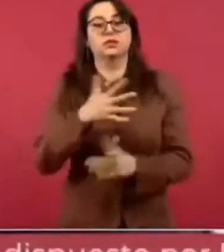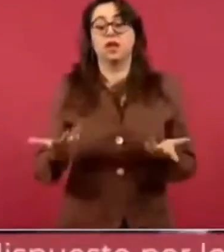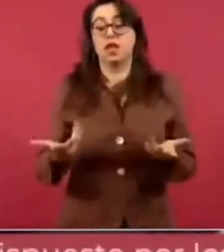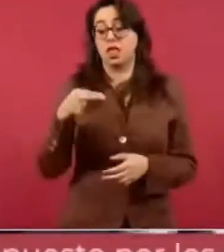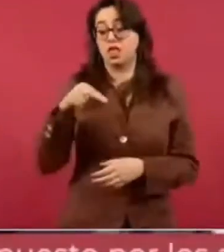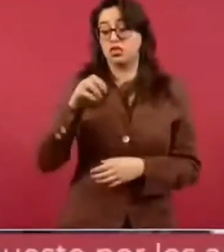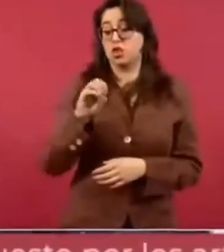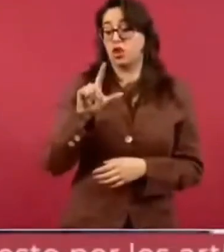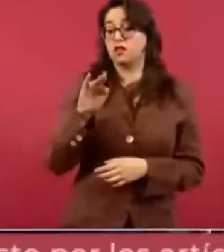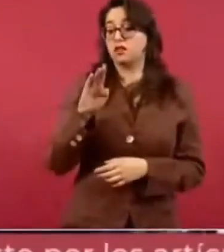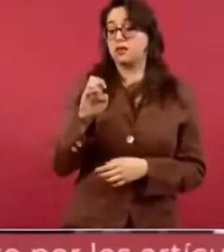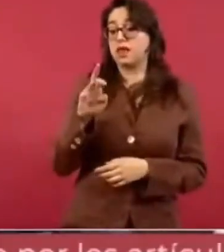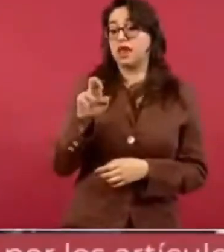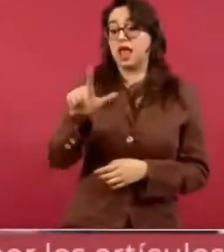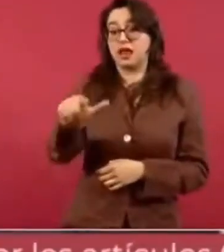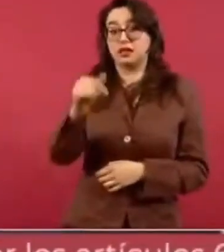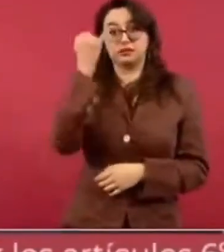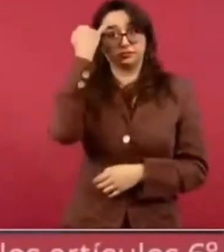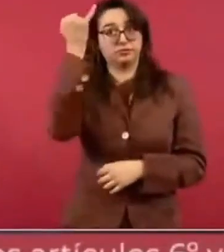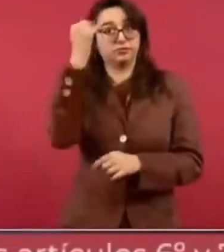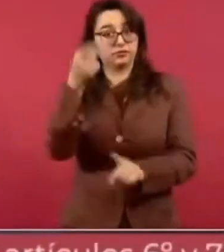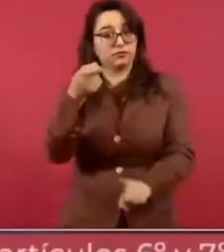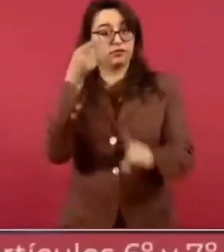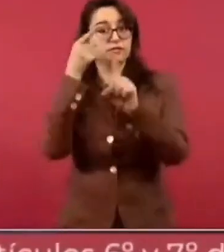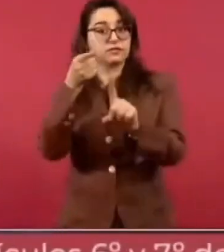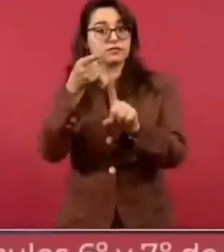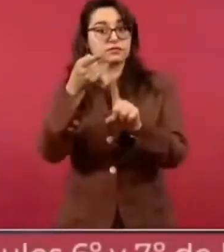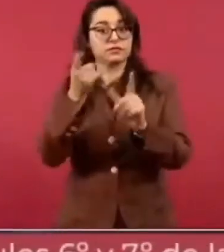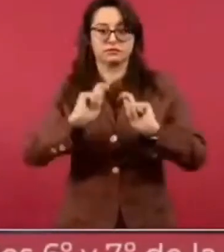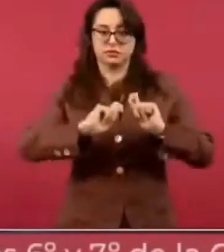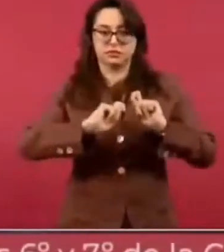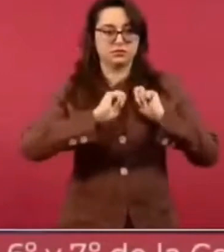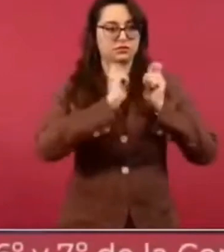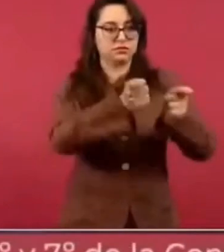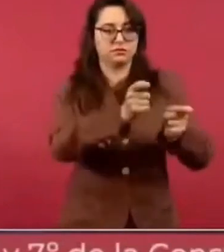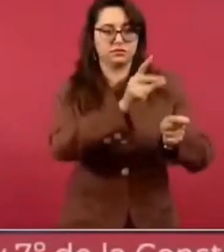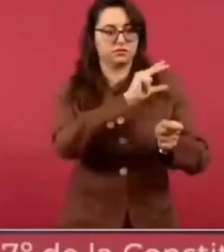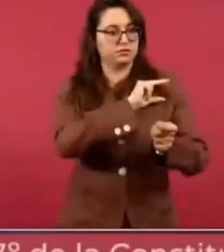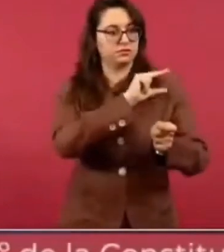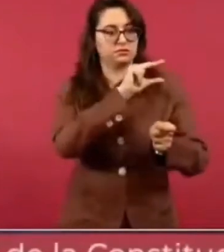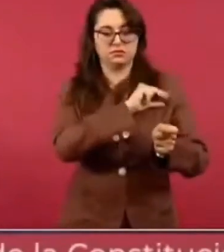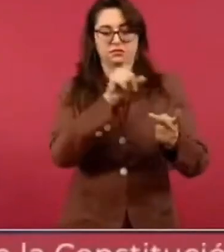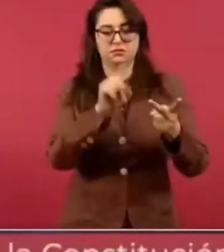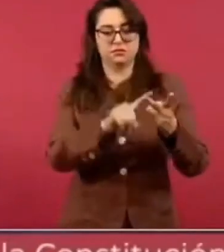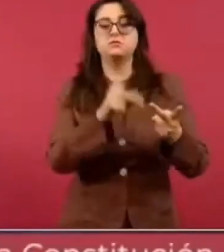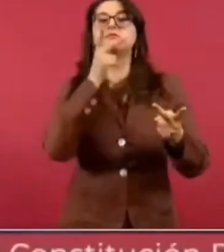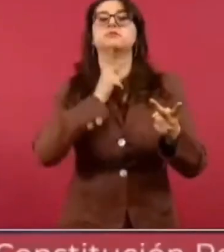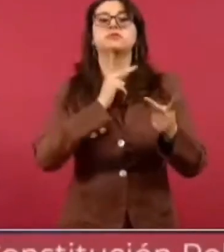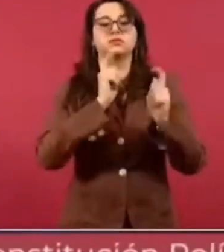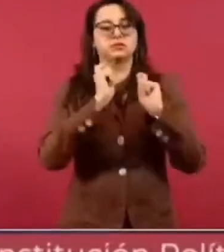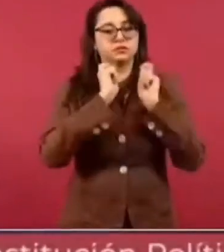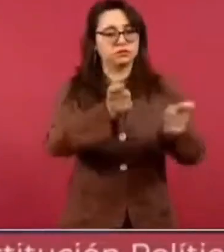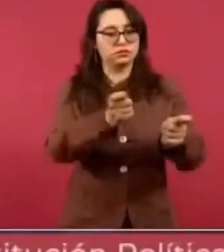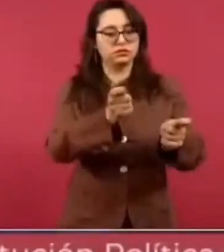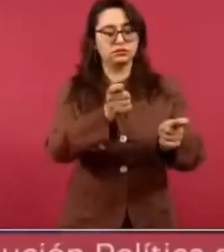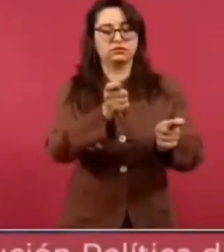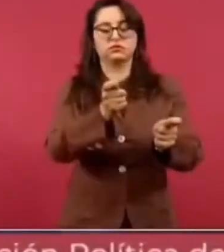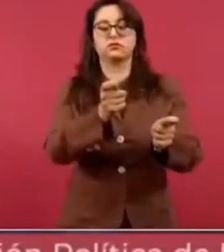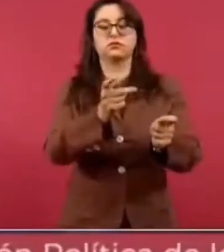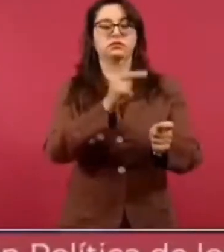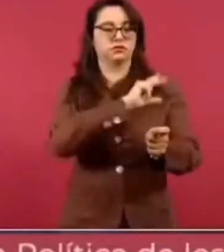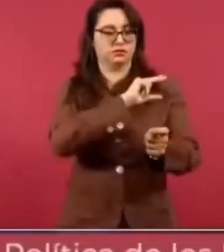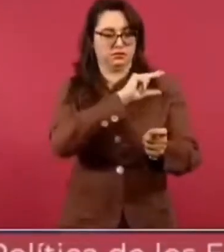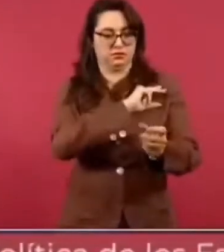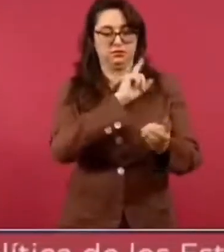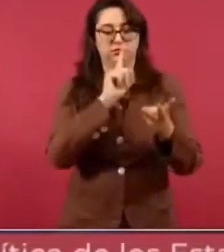quedar al mercado o la industria petrolera o la